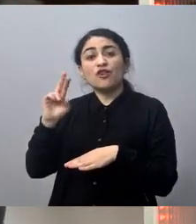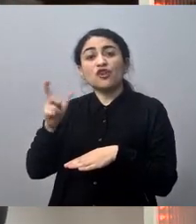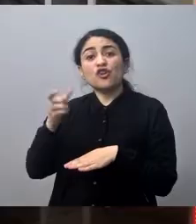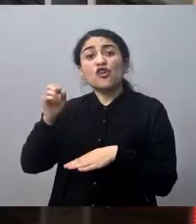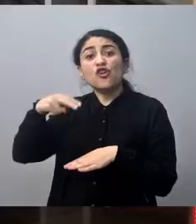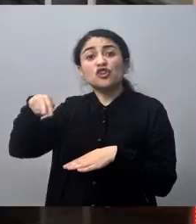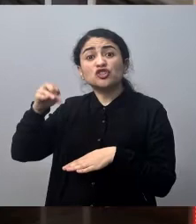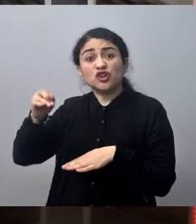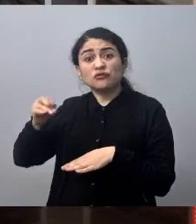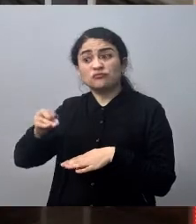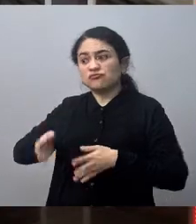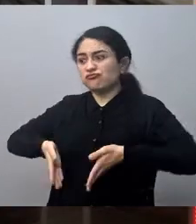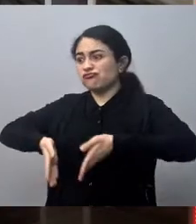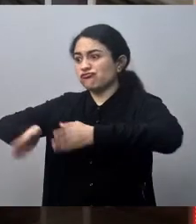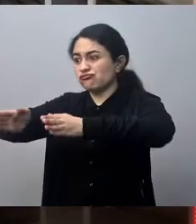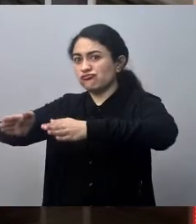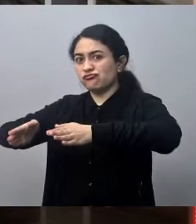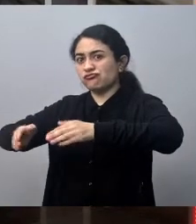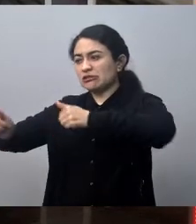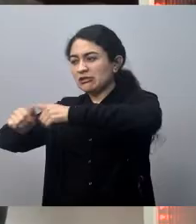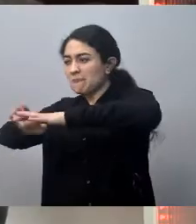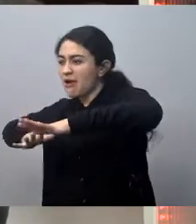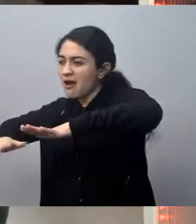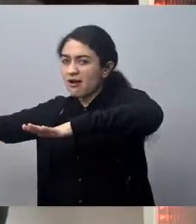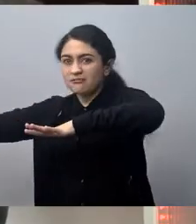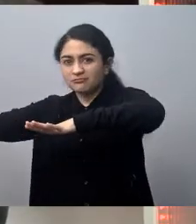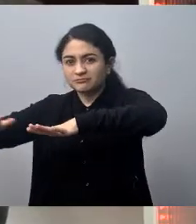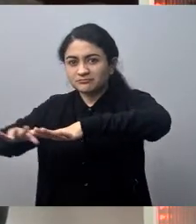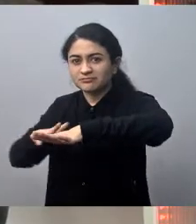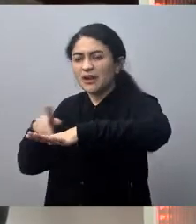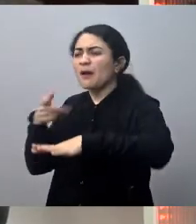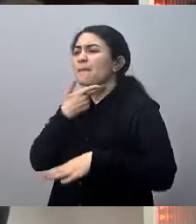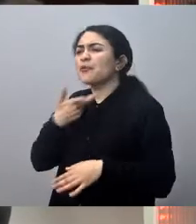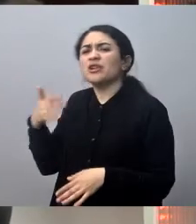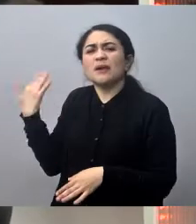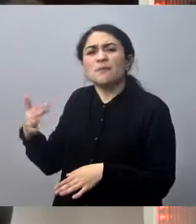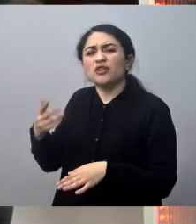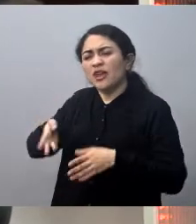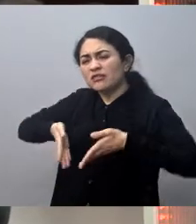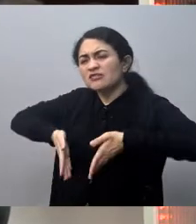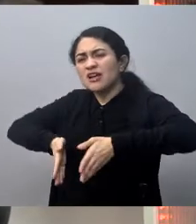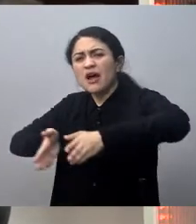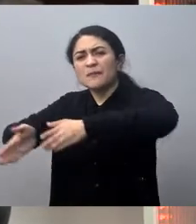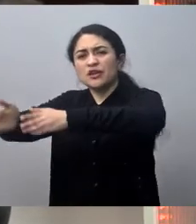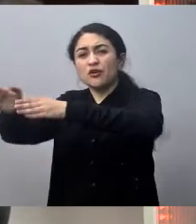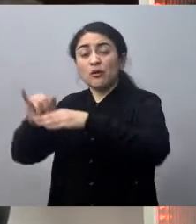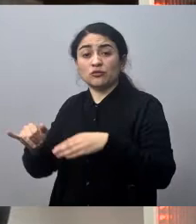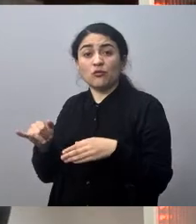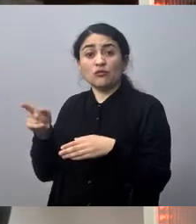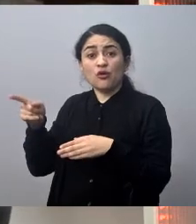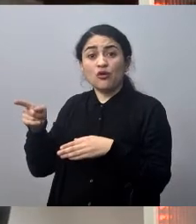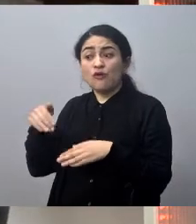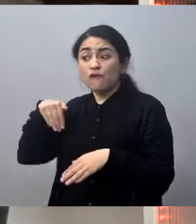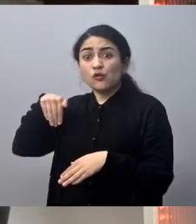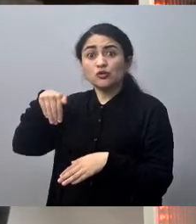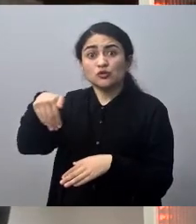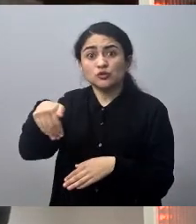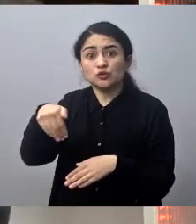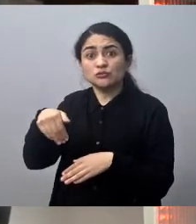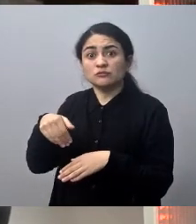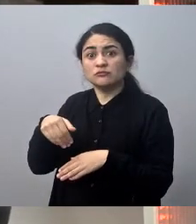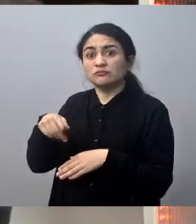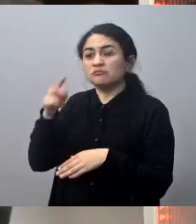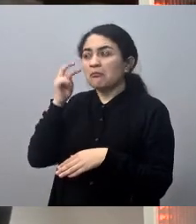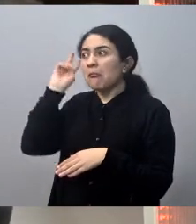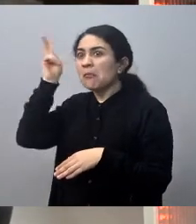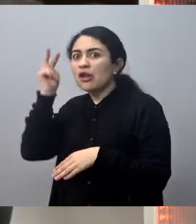importante el camino? Disculpe que lo interrumpa, si uno va, por ejemplo, en un automóvil, incluso en un bus de locomoción colectiva, se aprecia, es bonito,